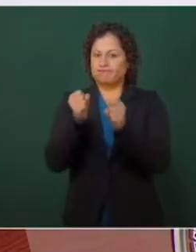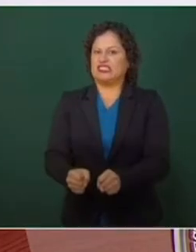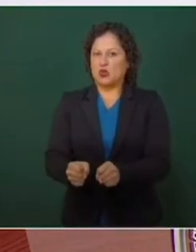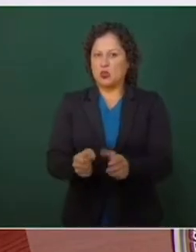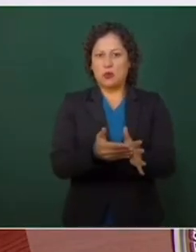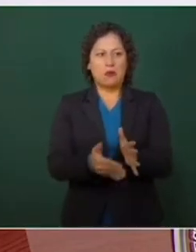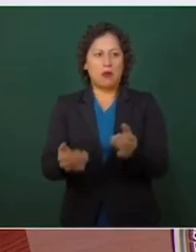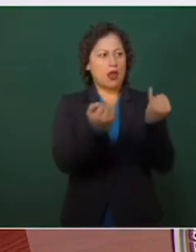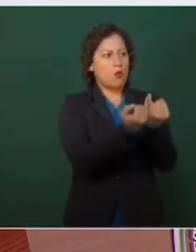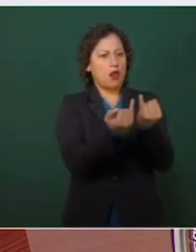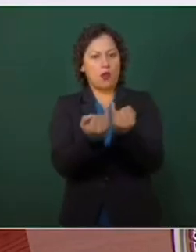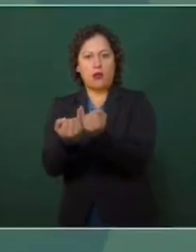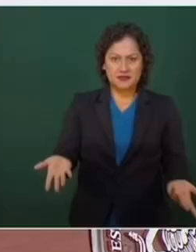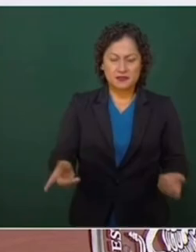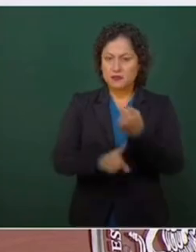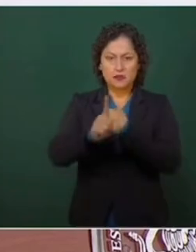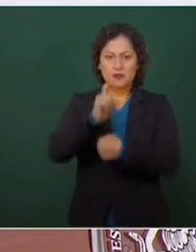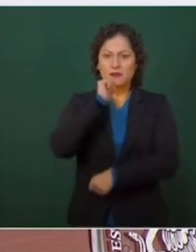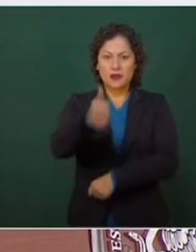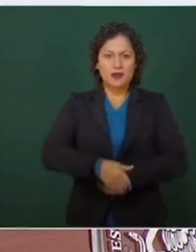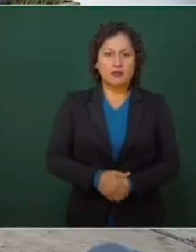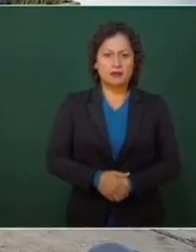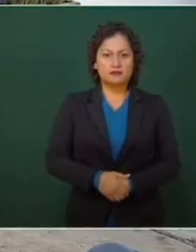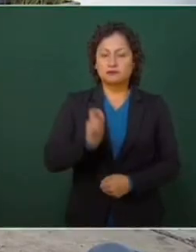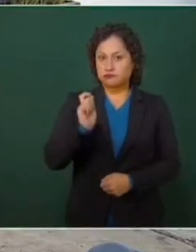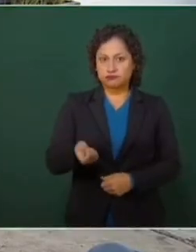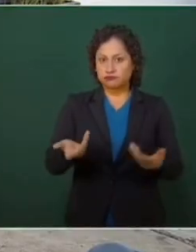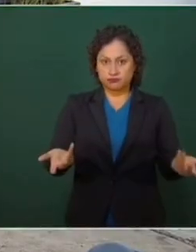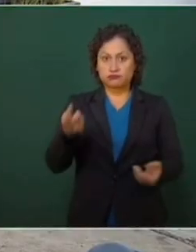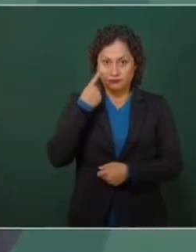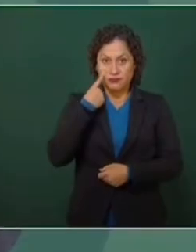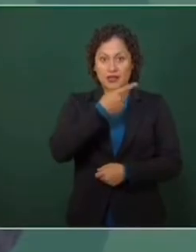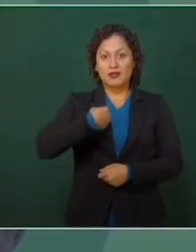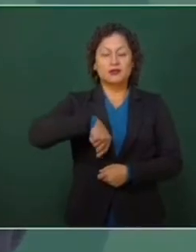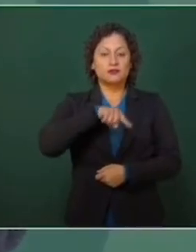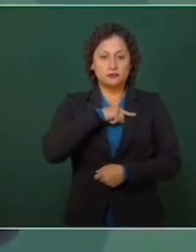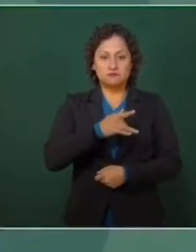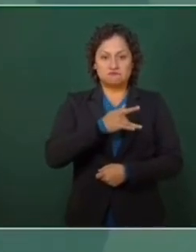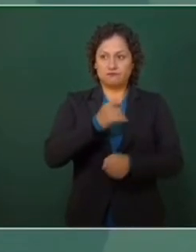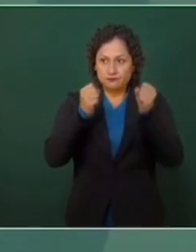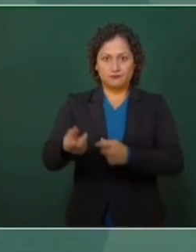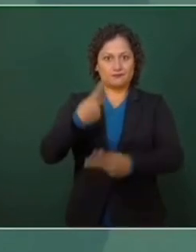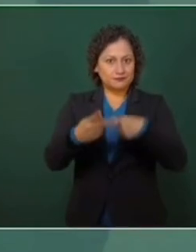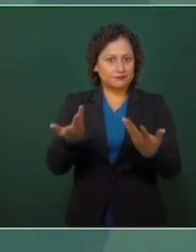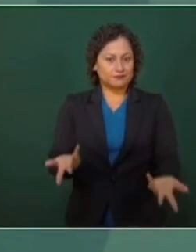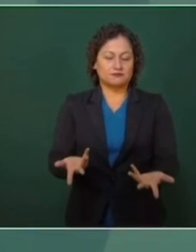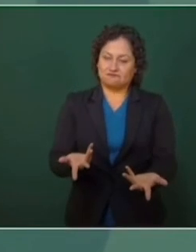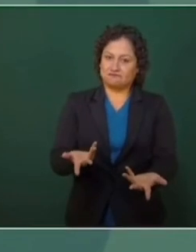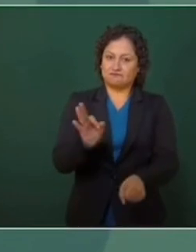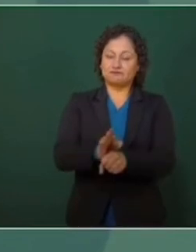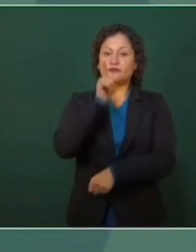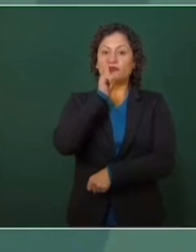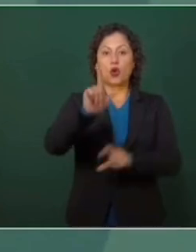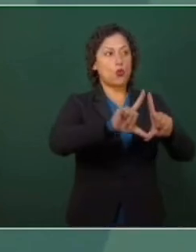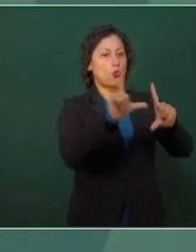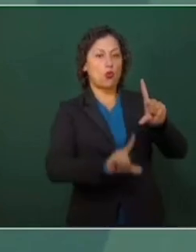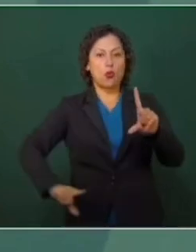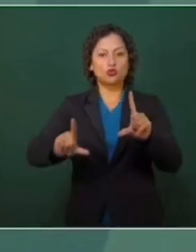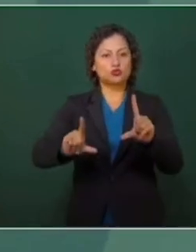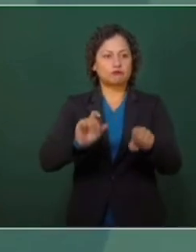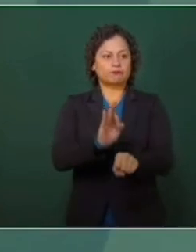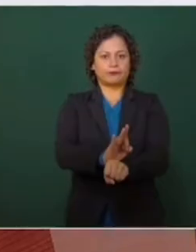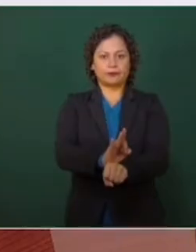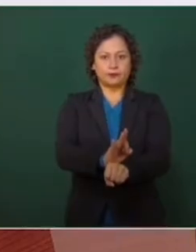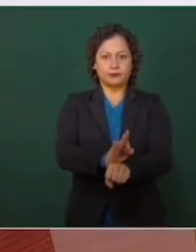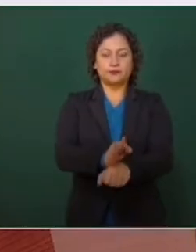no iba a existir la Comisión Federal. Y que esto también nos permita a nosotros seguridad, pero no sólo para que no falle la luz o que no falte la luz o que no haya apagones